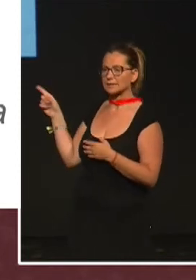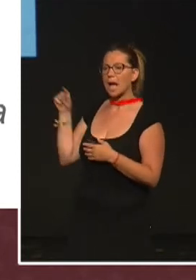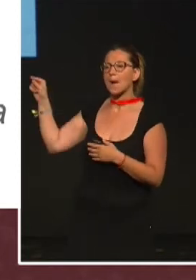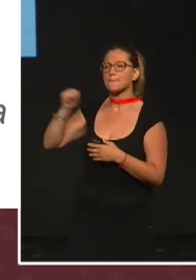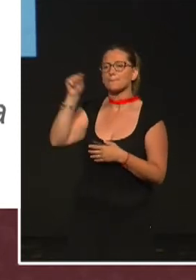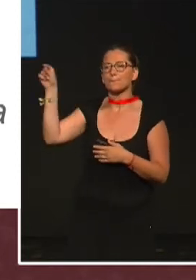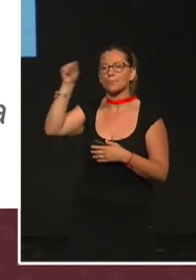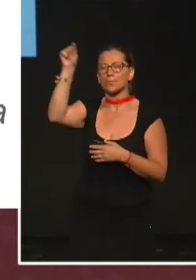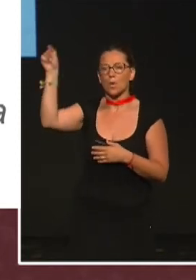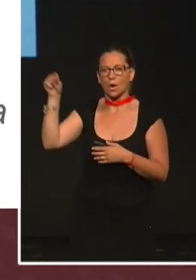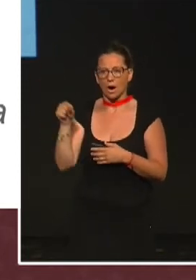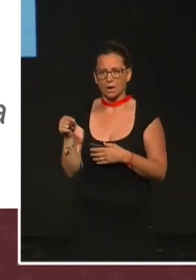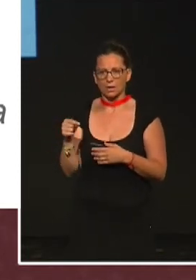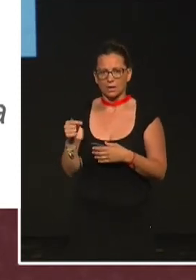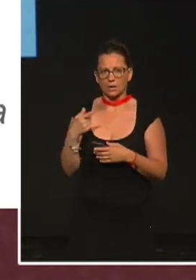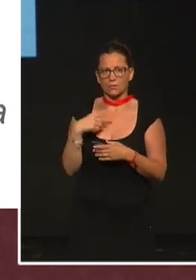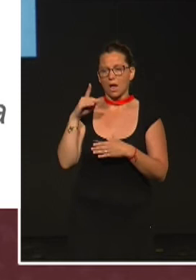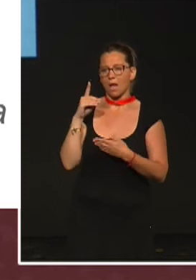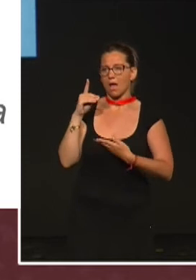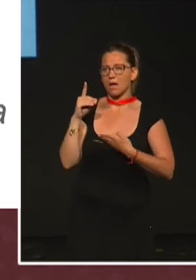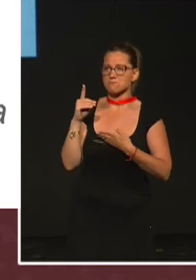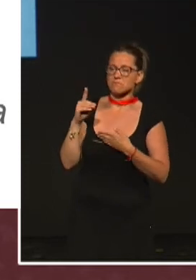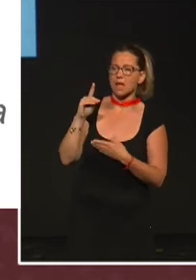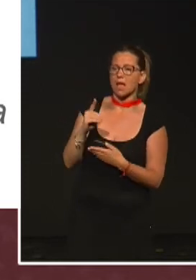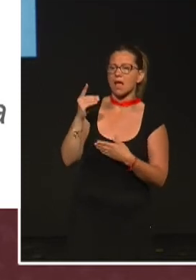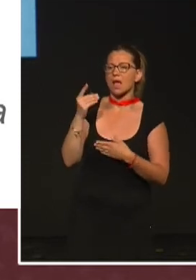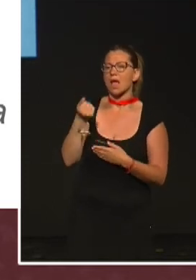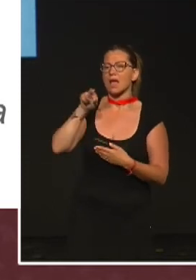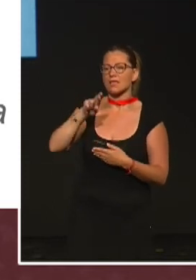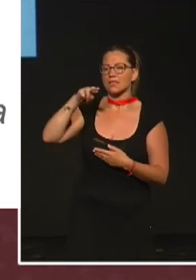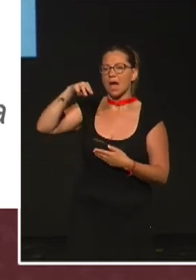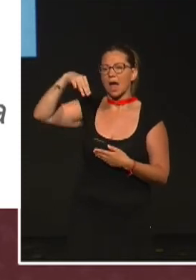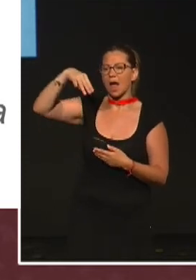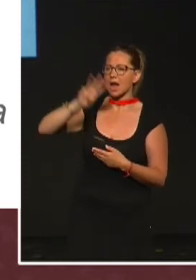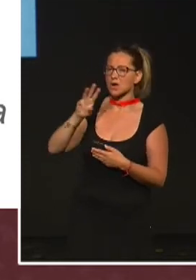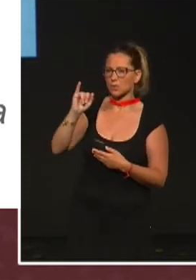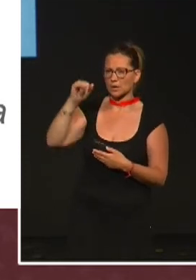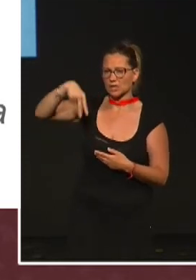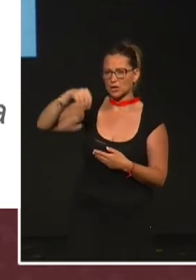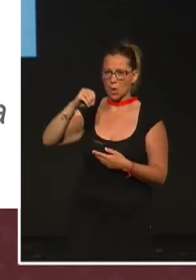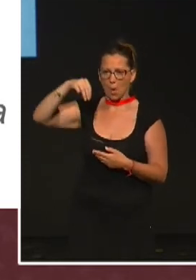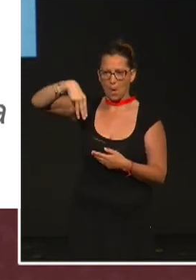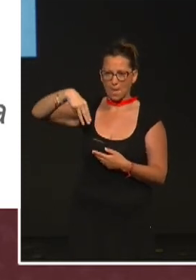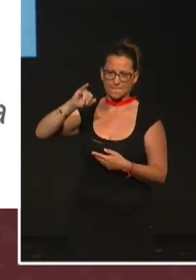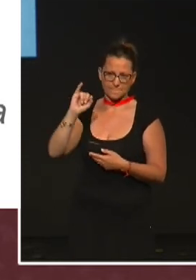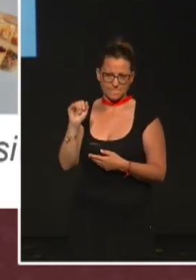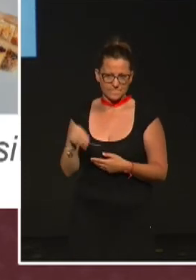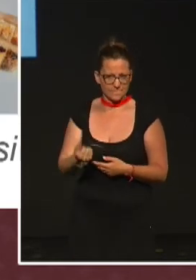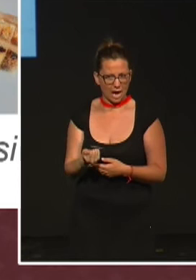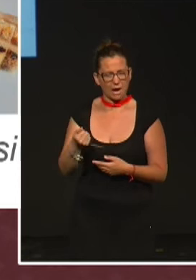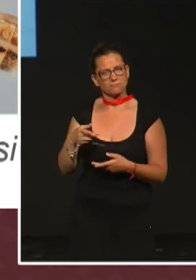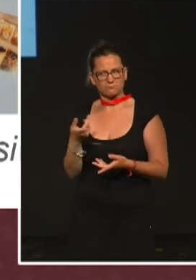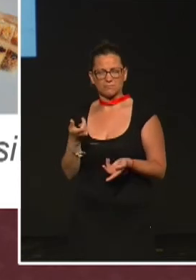darwinomia, porque darwinomia podríamos traducirlo a algo así como el título de mi charla, el nombre de darwin, creo que también es muy apropiado.